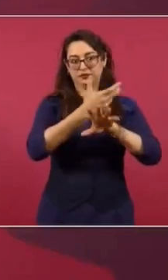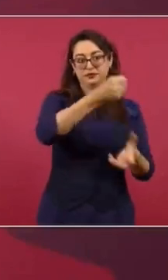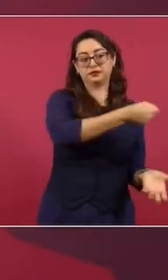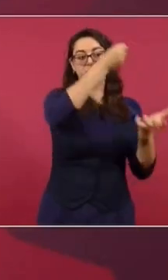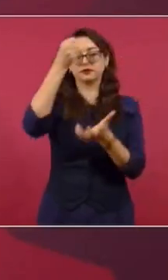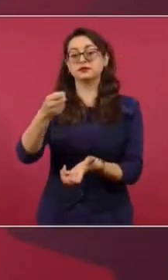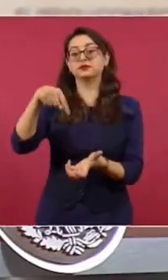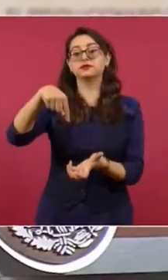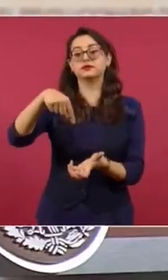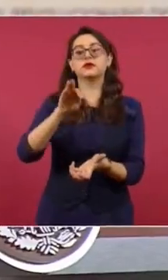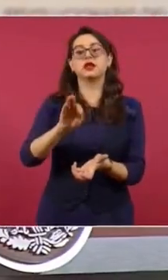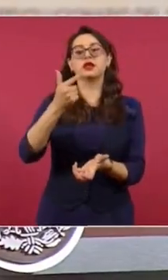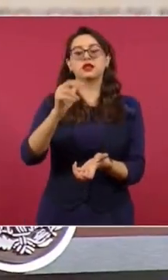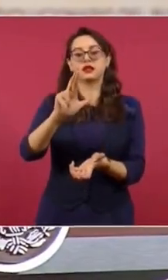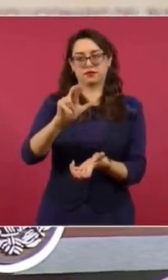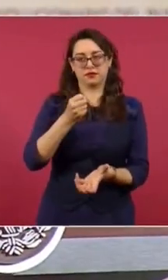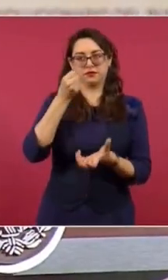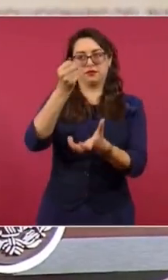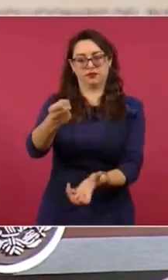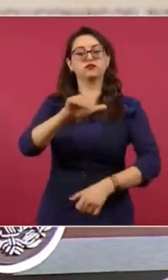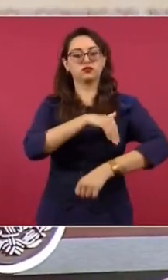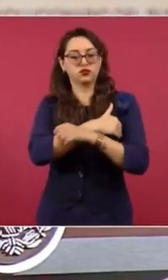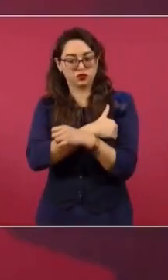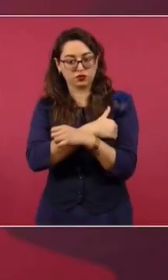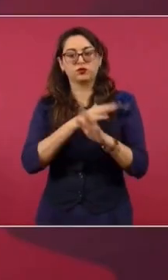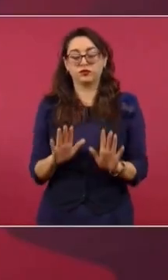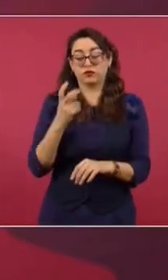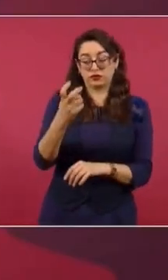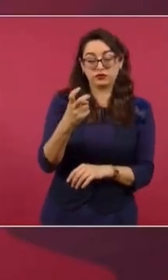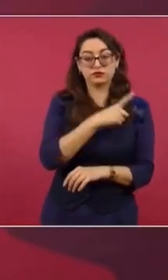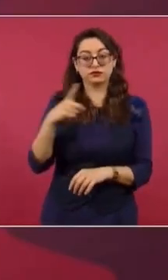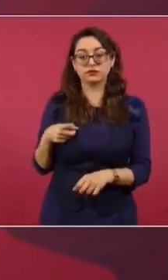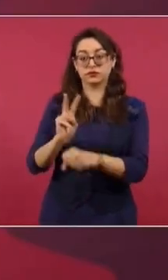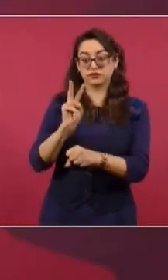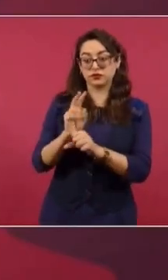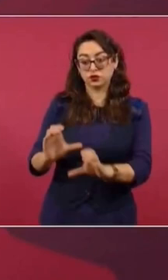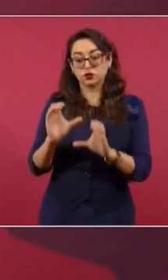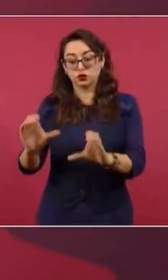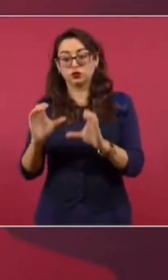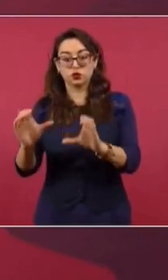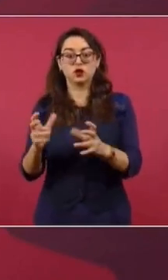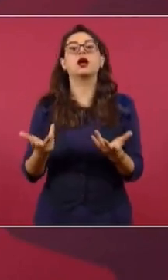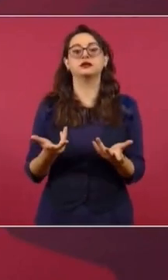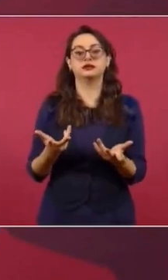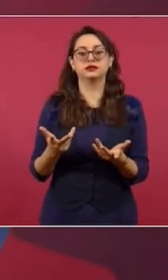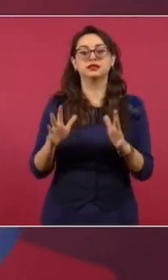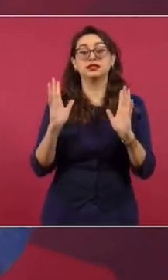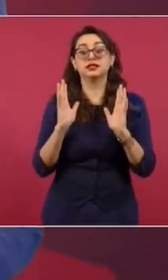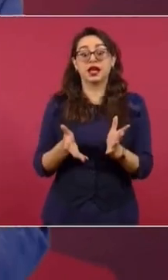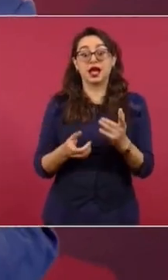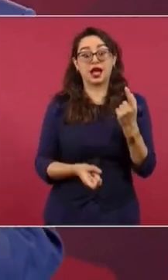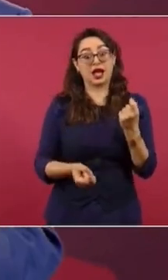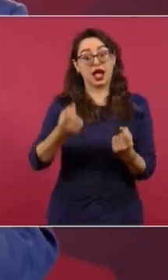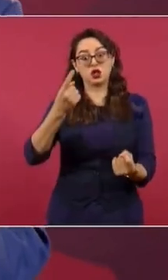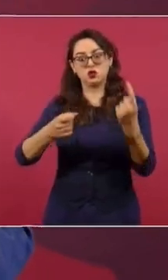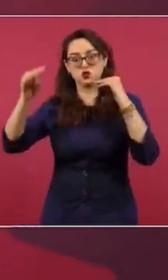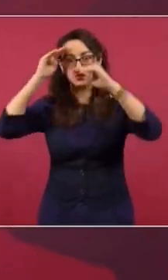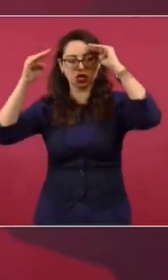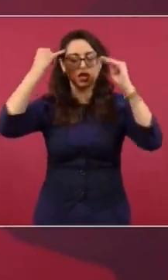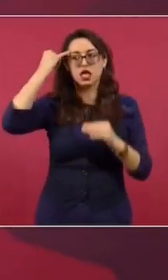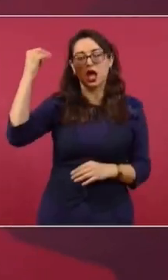Y tenemos que procurar que se maneje bien Porque ya estaban diciendo precisamente Que se les mandara a Coahuila